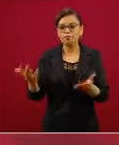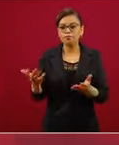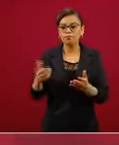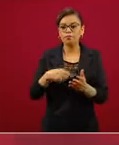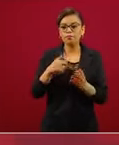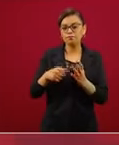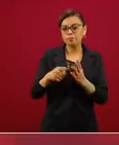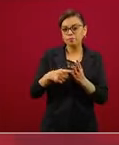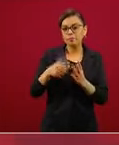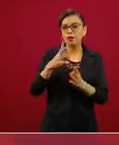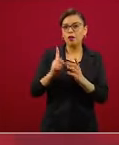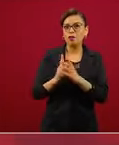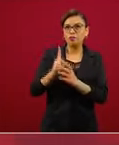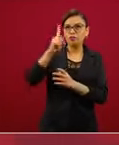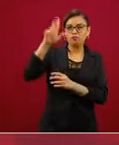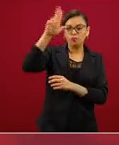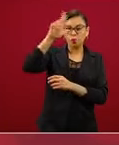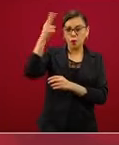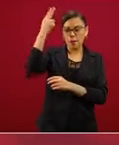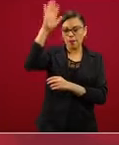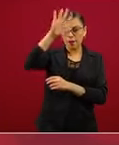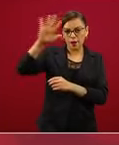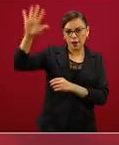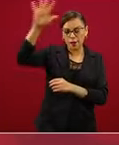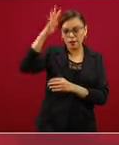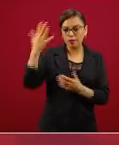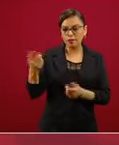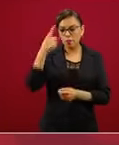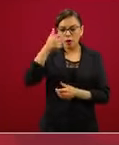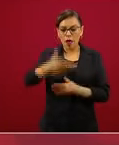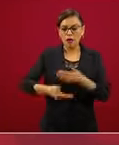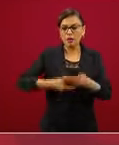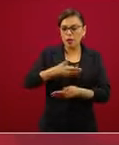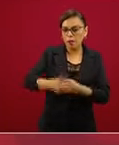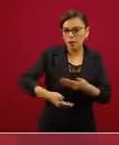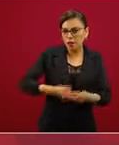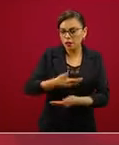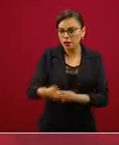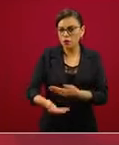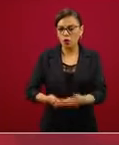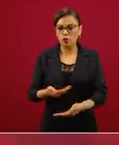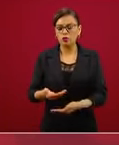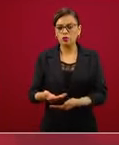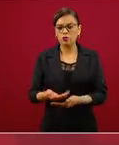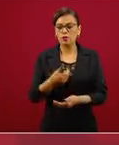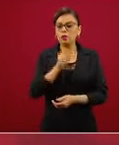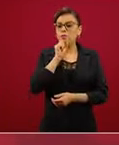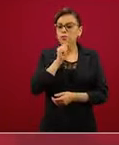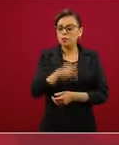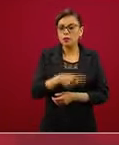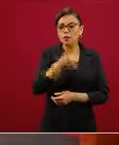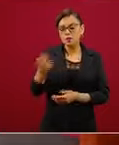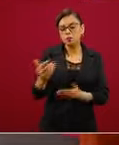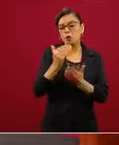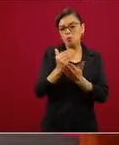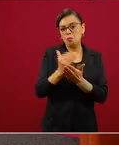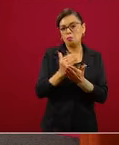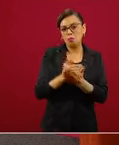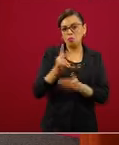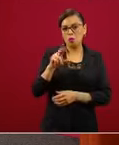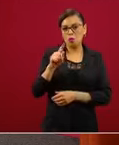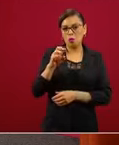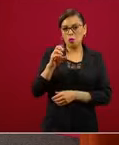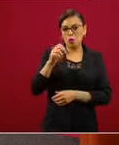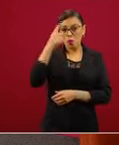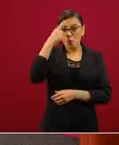para el sector servicios. También estamos ya por sacar el protocolo para todo el tema